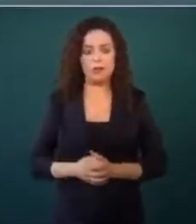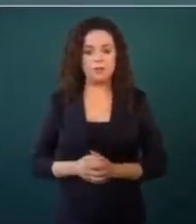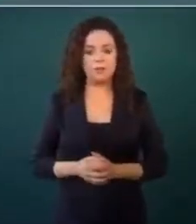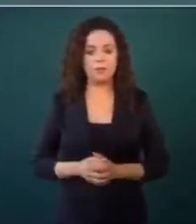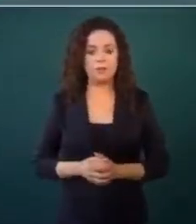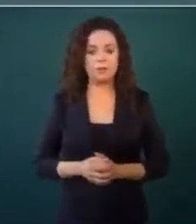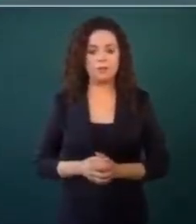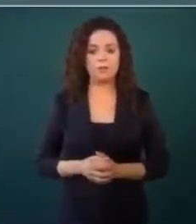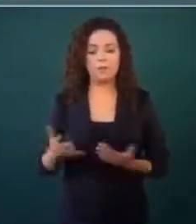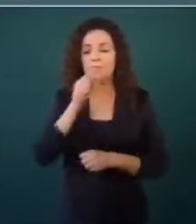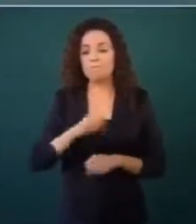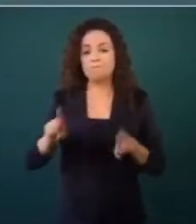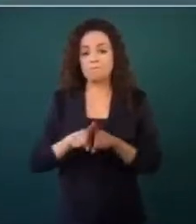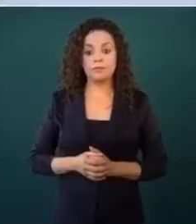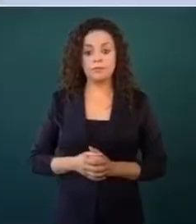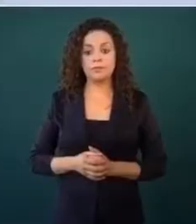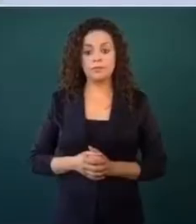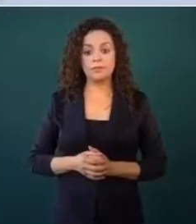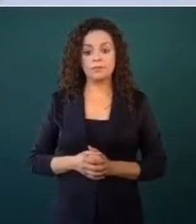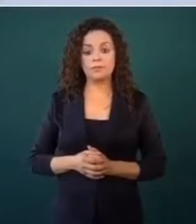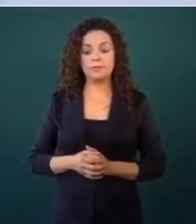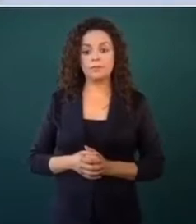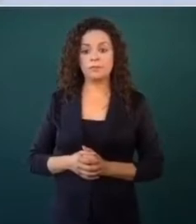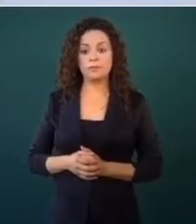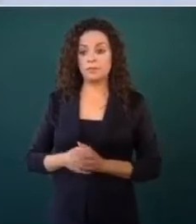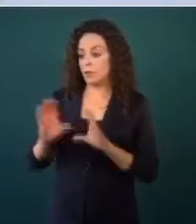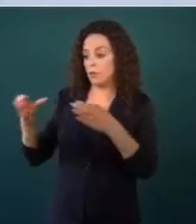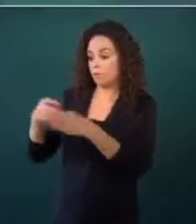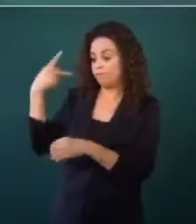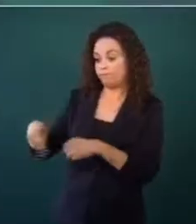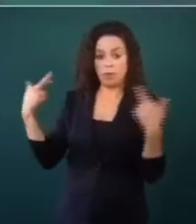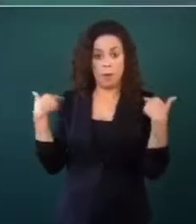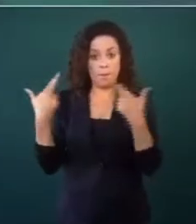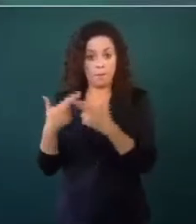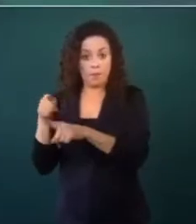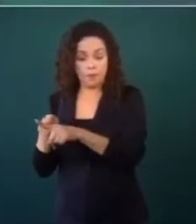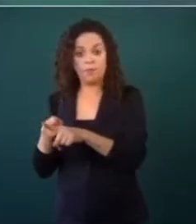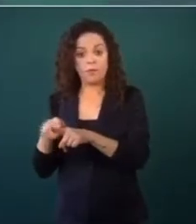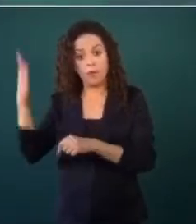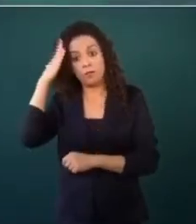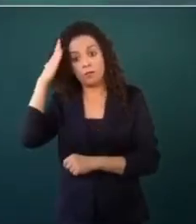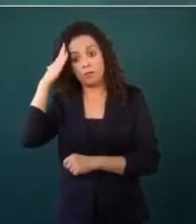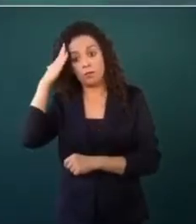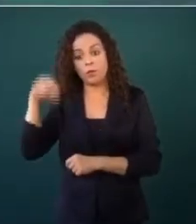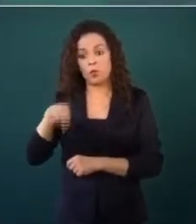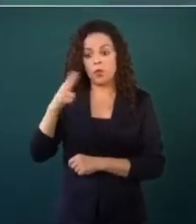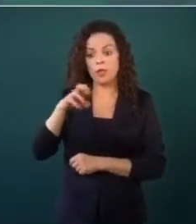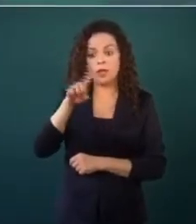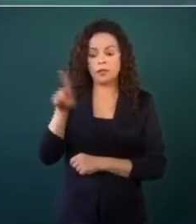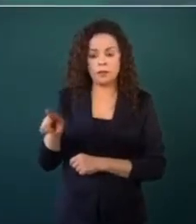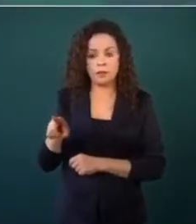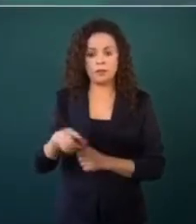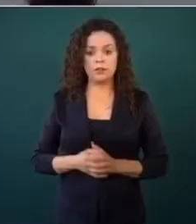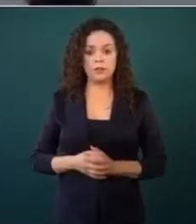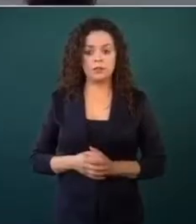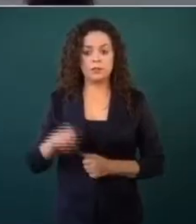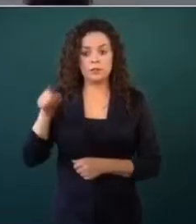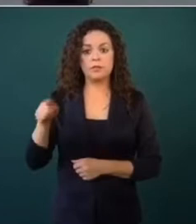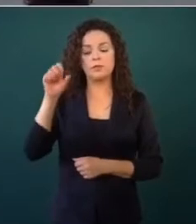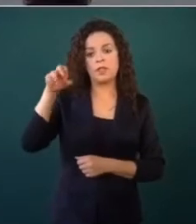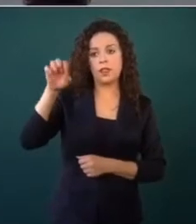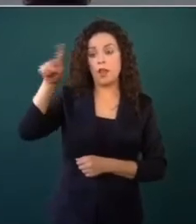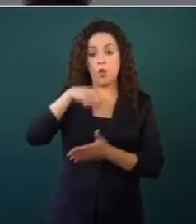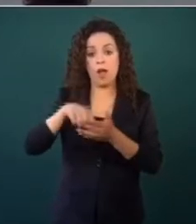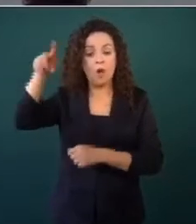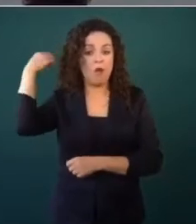También en el magisterio, a un maestro finado, Rubén Núñez, líder de la CENTE de